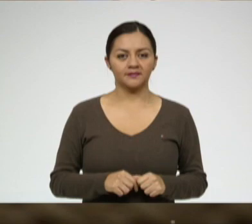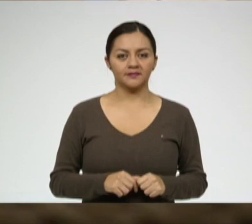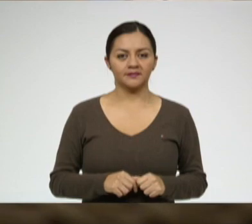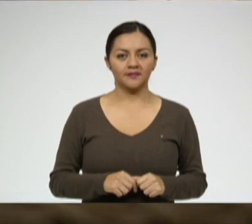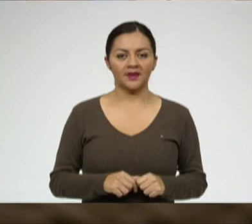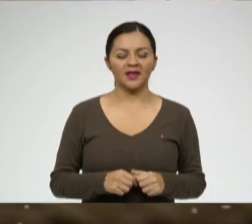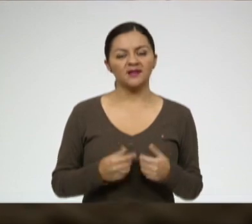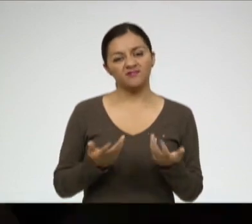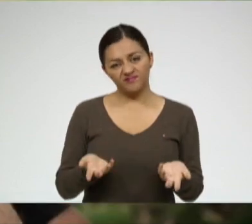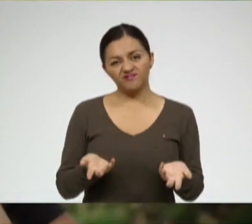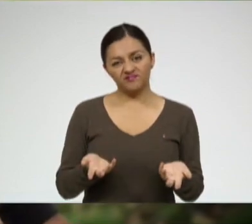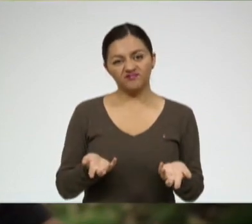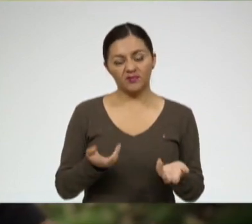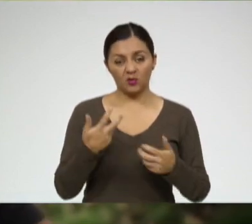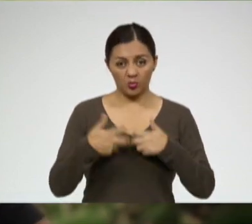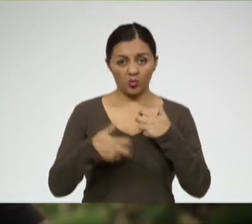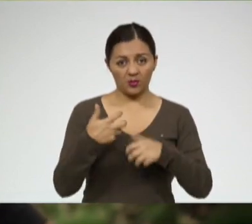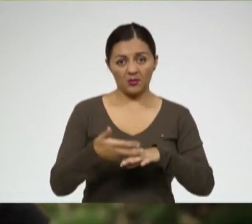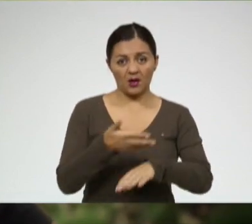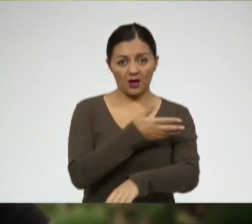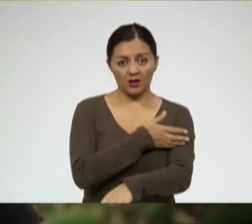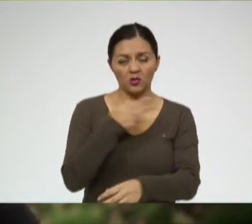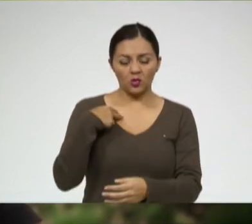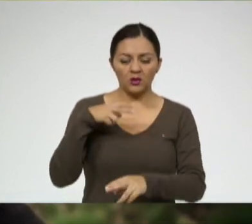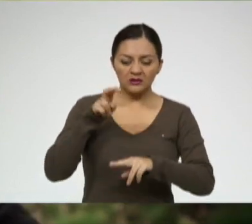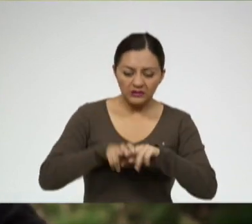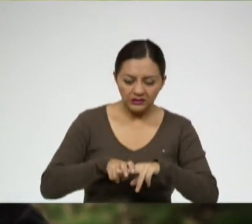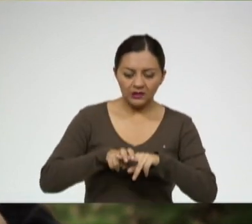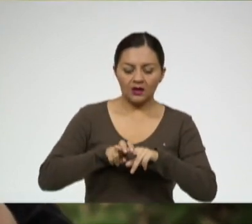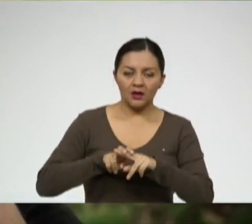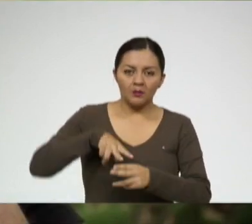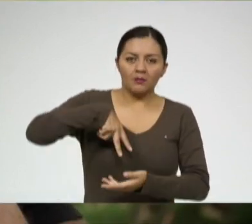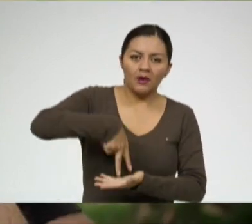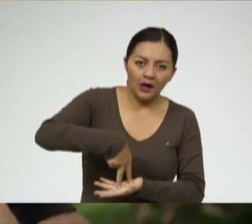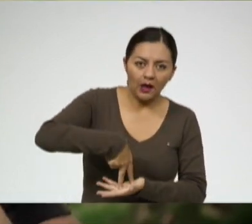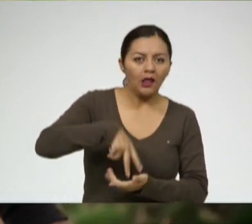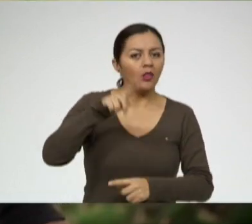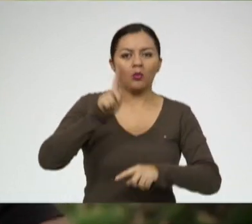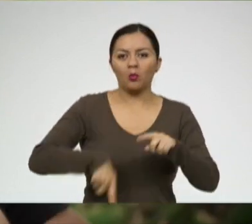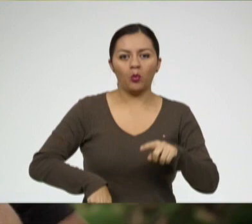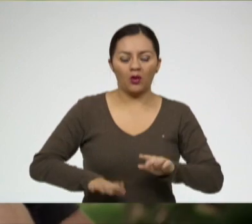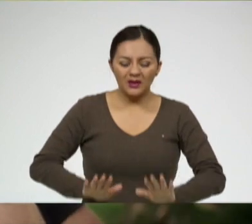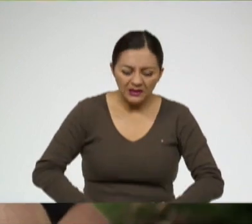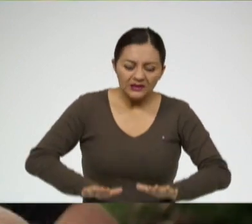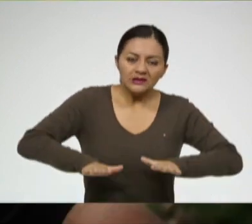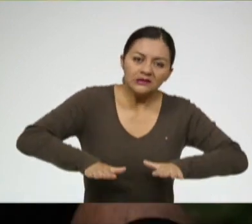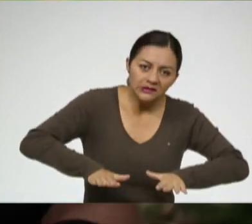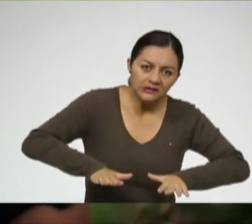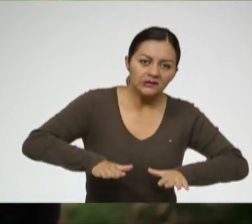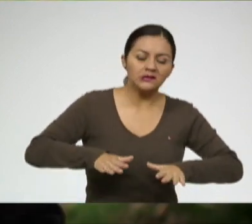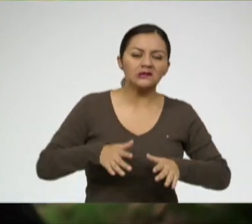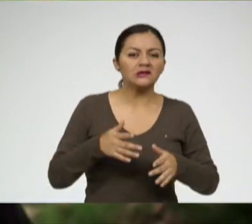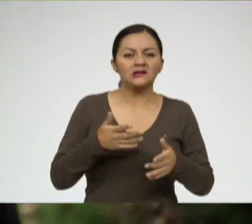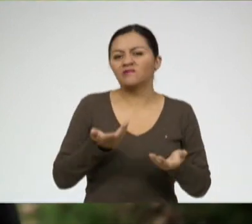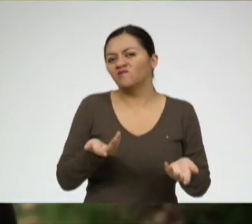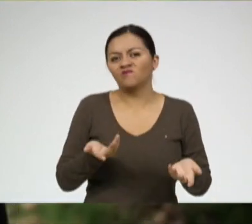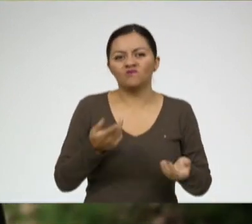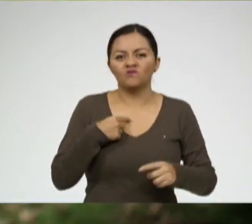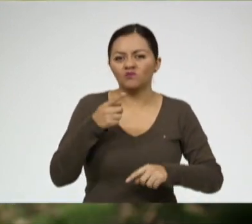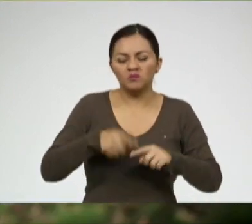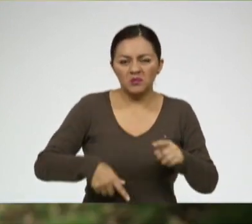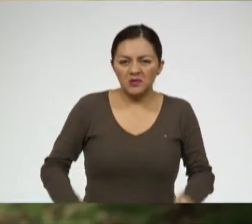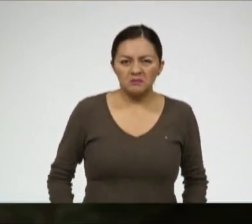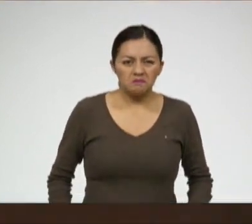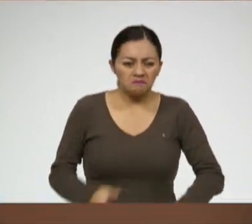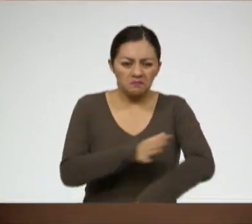Tenía problemas hasta para sentarme, para pararme, o sea para pararme necesitaba apoyarme de manos, no podía con las propias